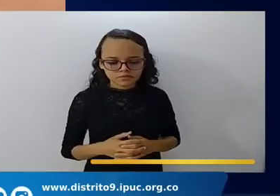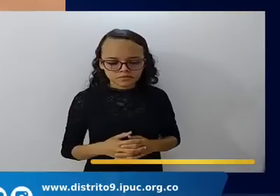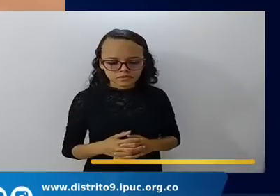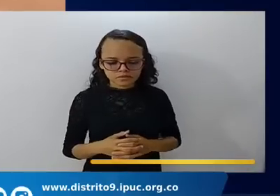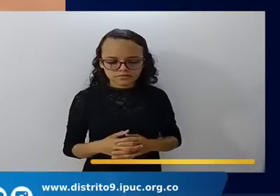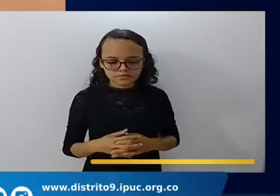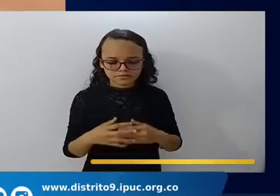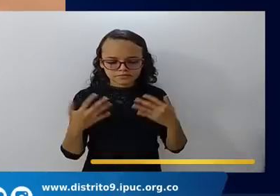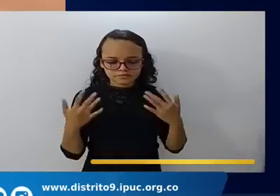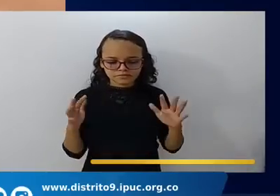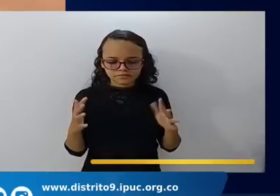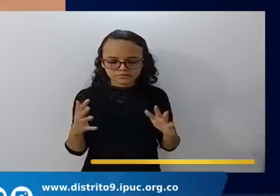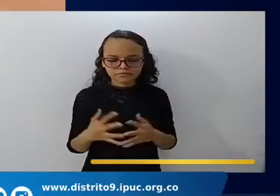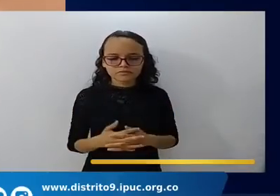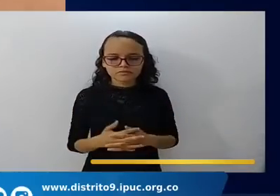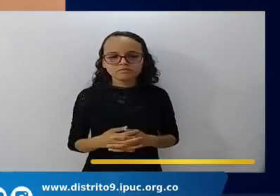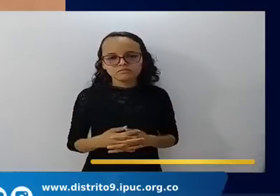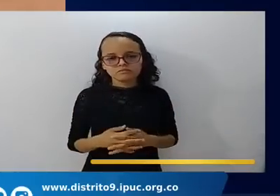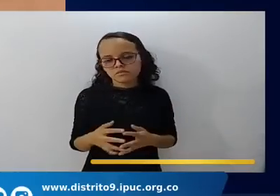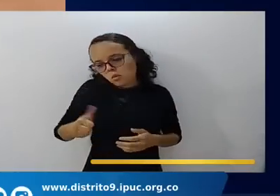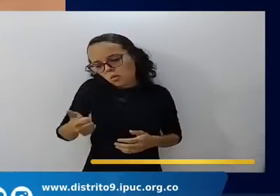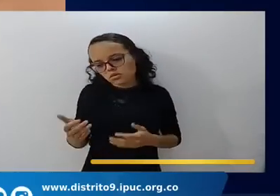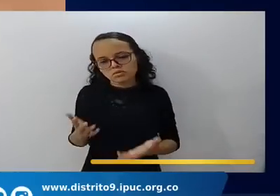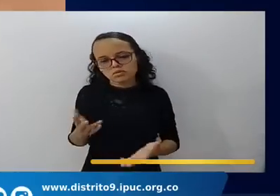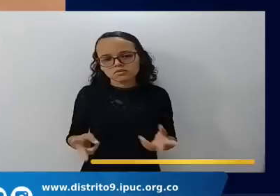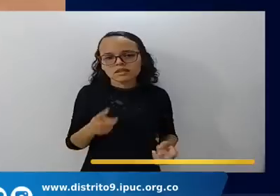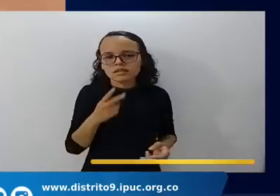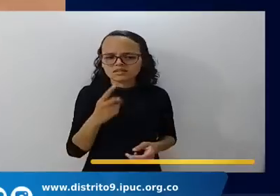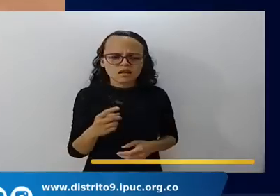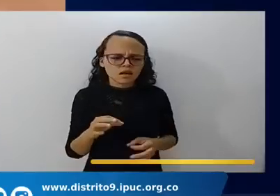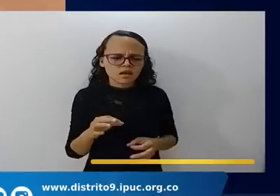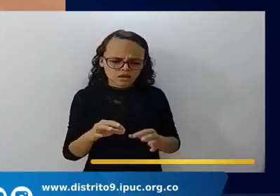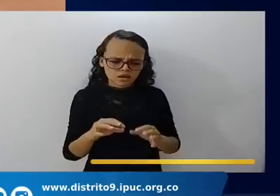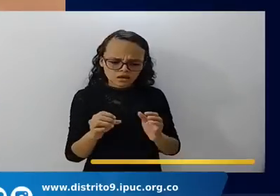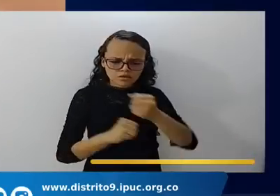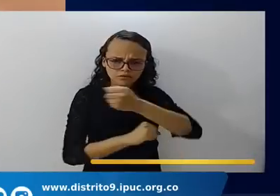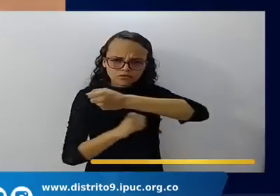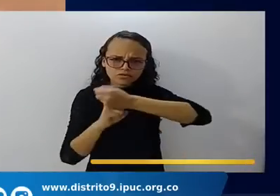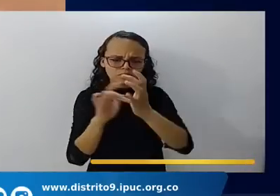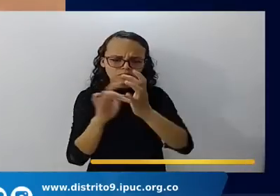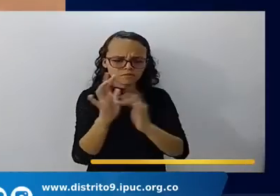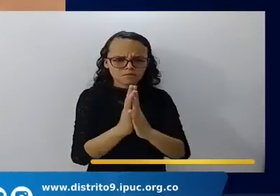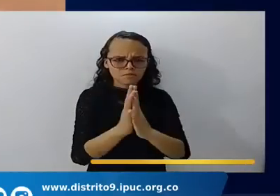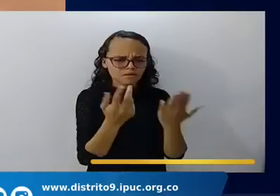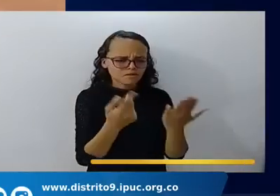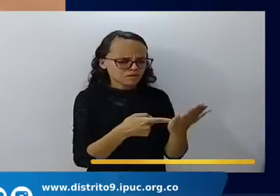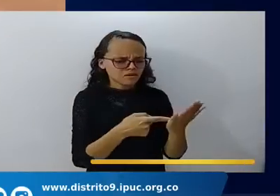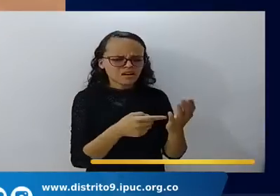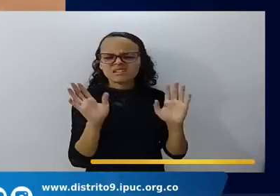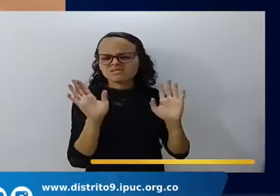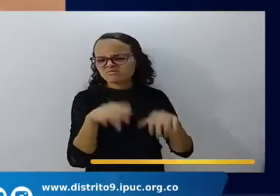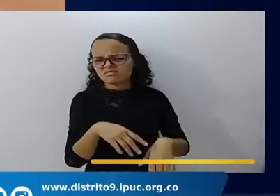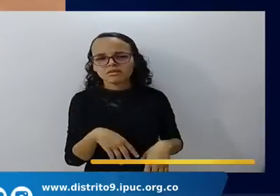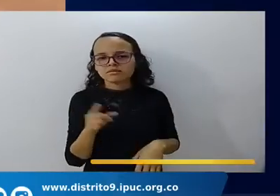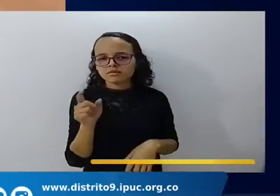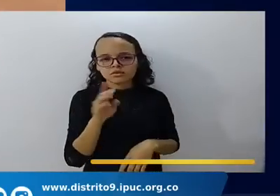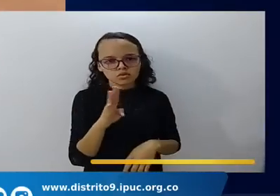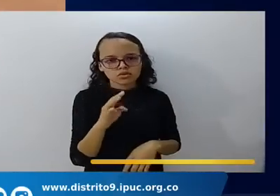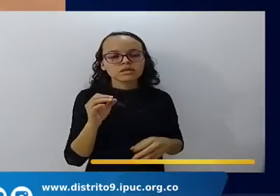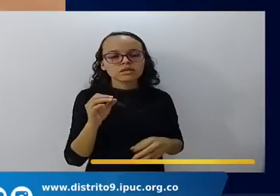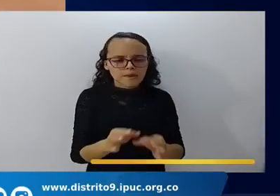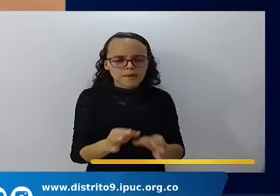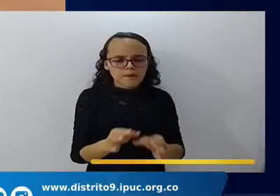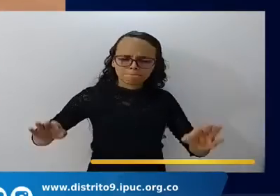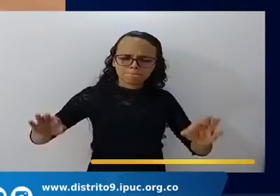y algunos dicen no la doctrina no es importante mire la doctrina es al la doctrina es a la